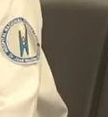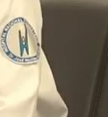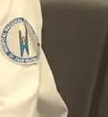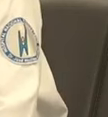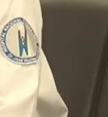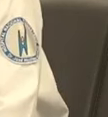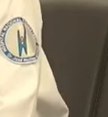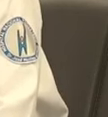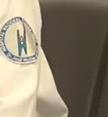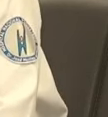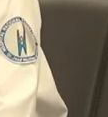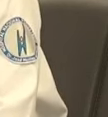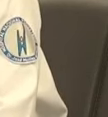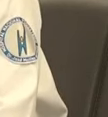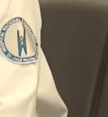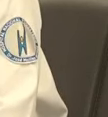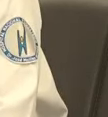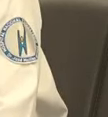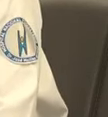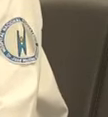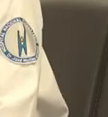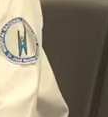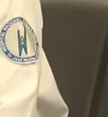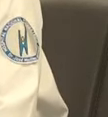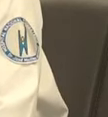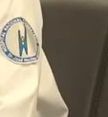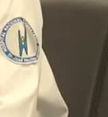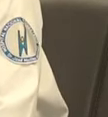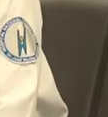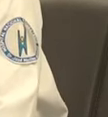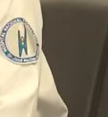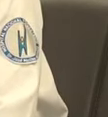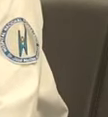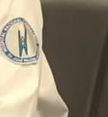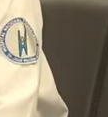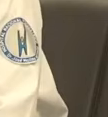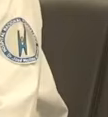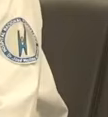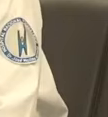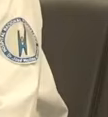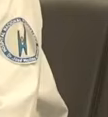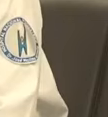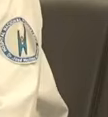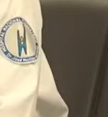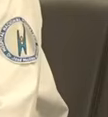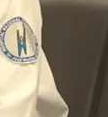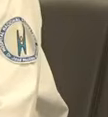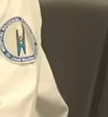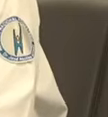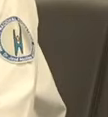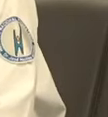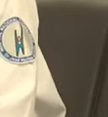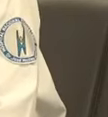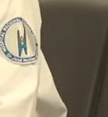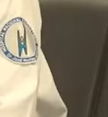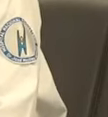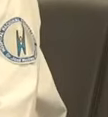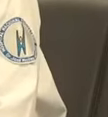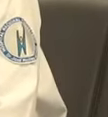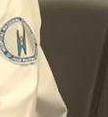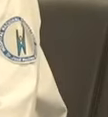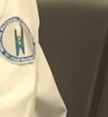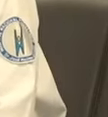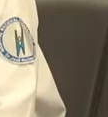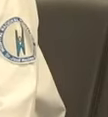contagios incluso pues en lugares donde ha habido personal médico adentro, ¿no? Y ya se imaginan